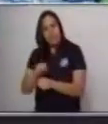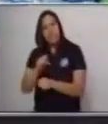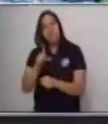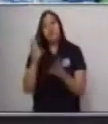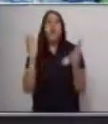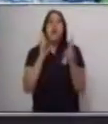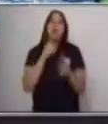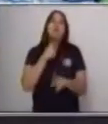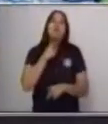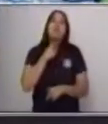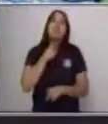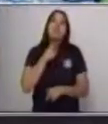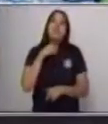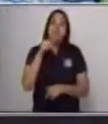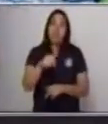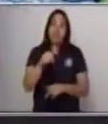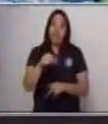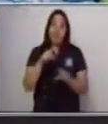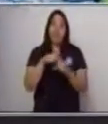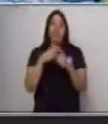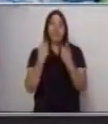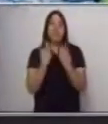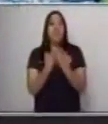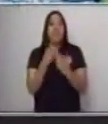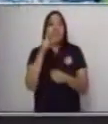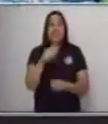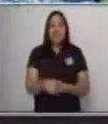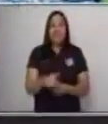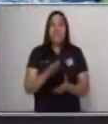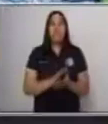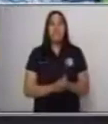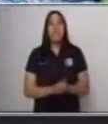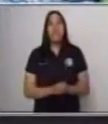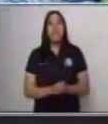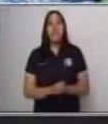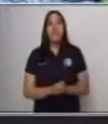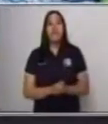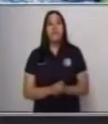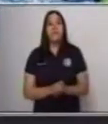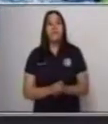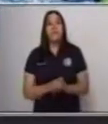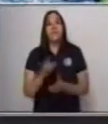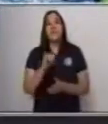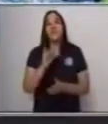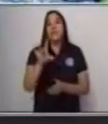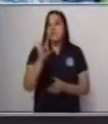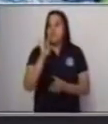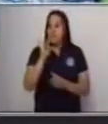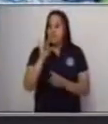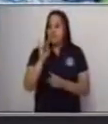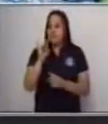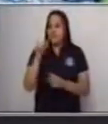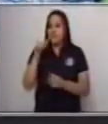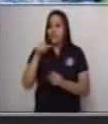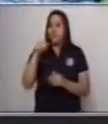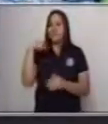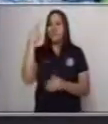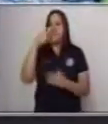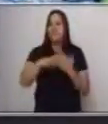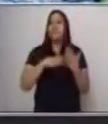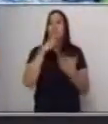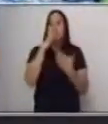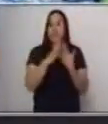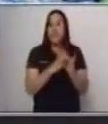gustado la clase del día de hoy y te invito a que continúes en el siguiente programa.